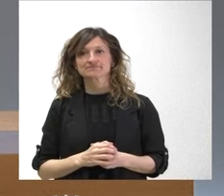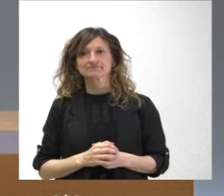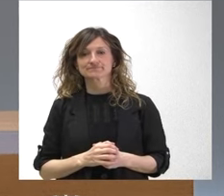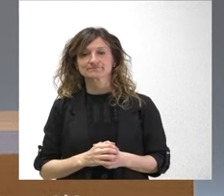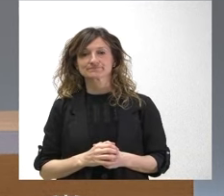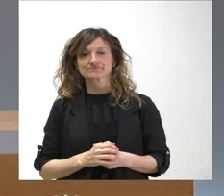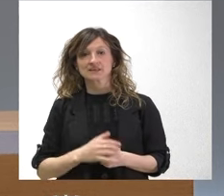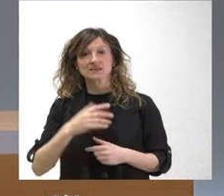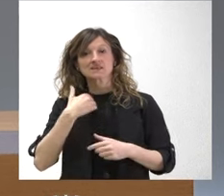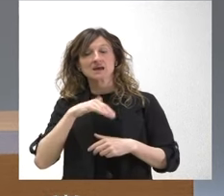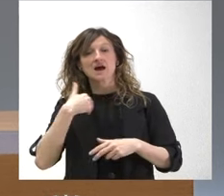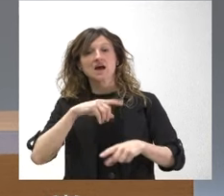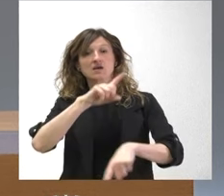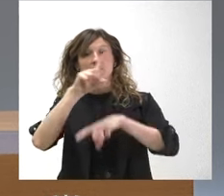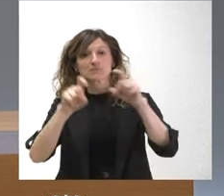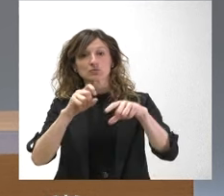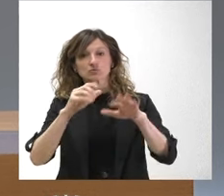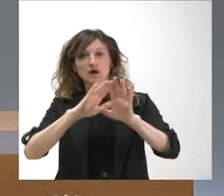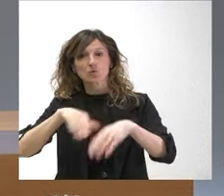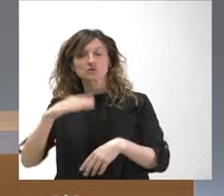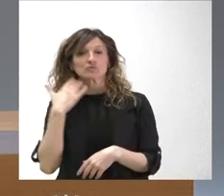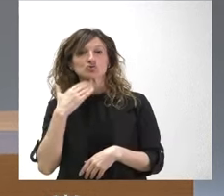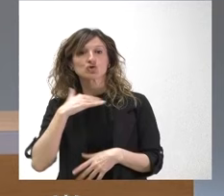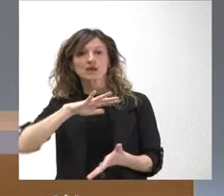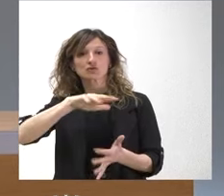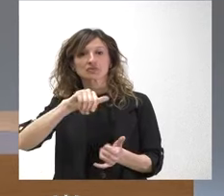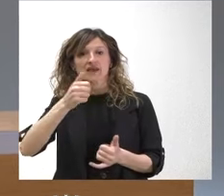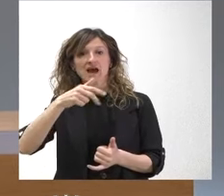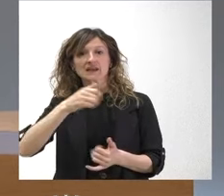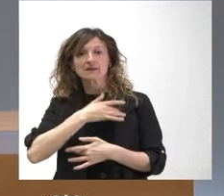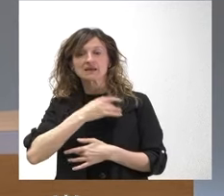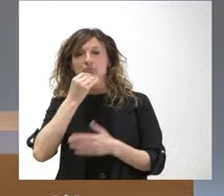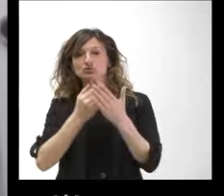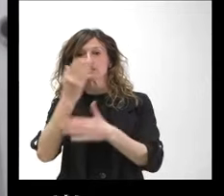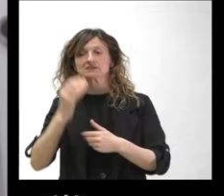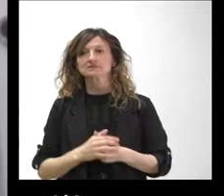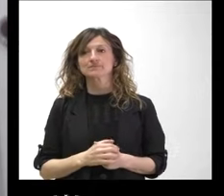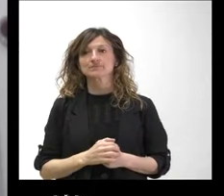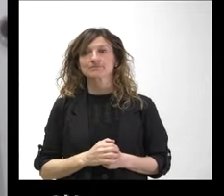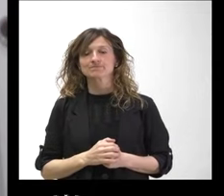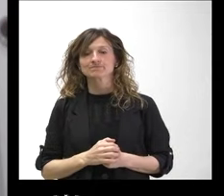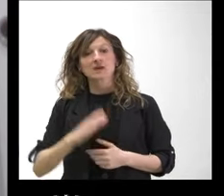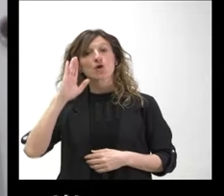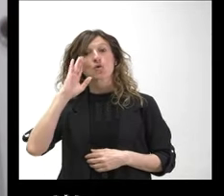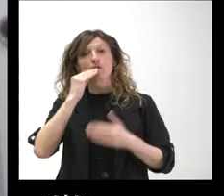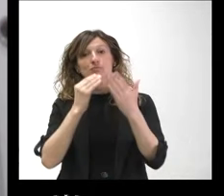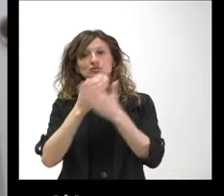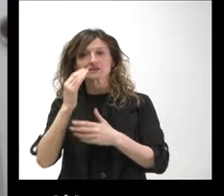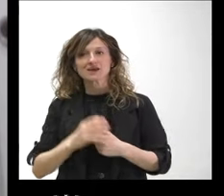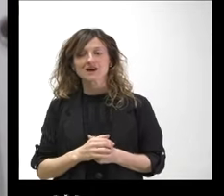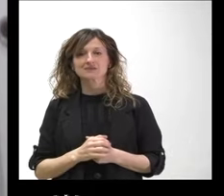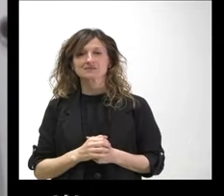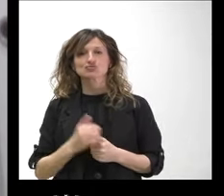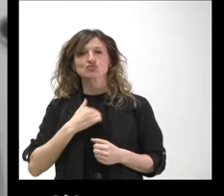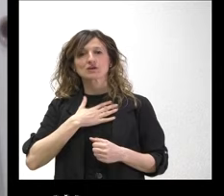Y cerramos ese turno en Soria con Soria Noticias Ana María Barbero Buenos días Hola, buenos días Mira,